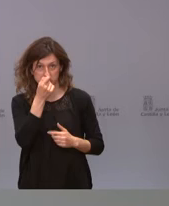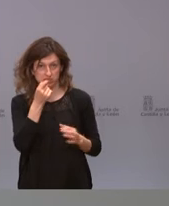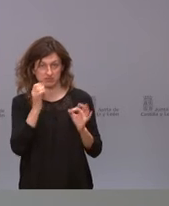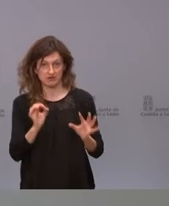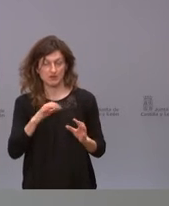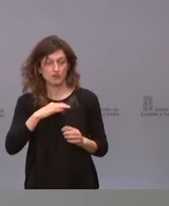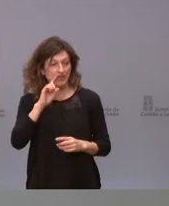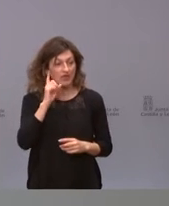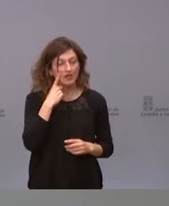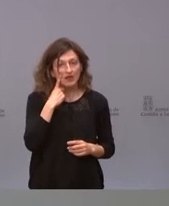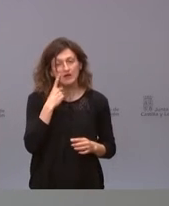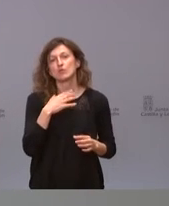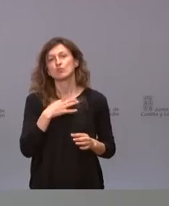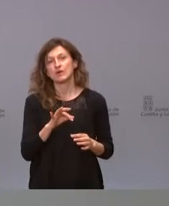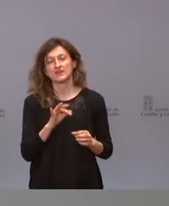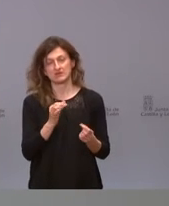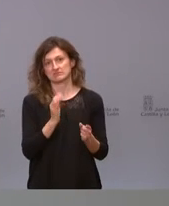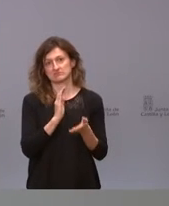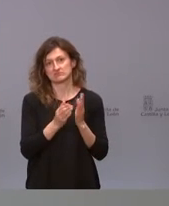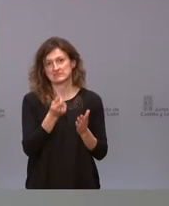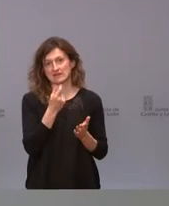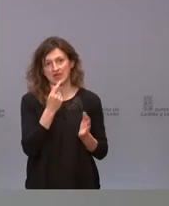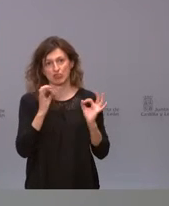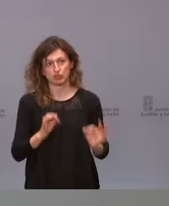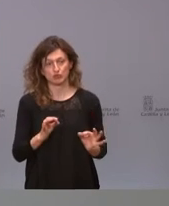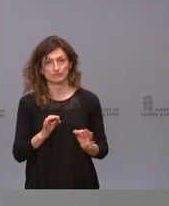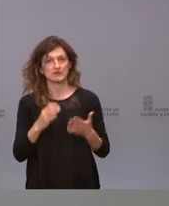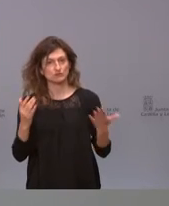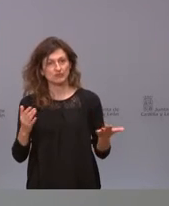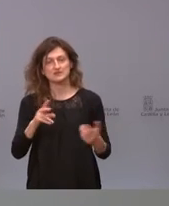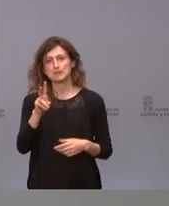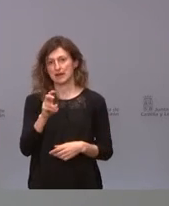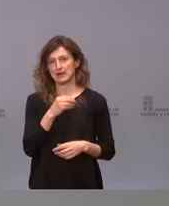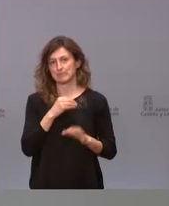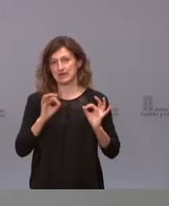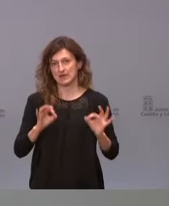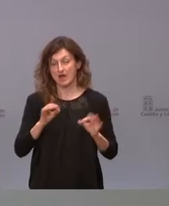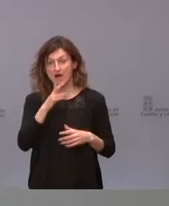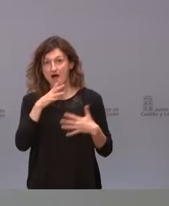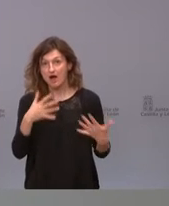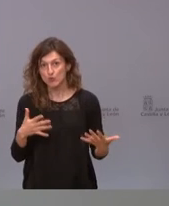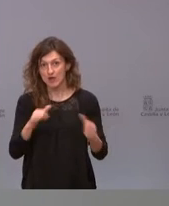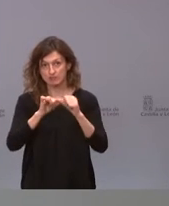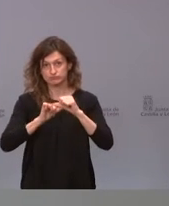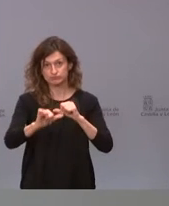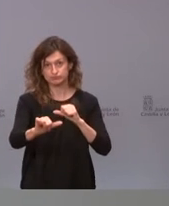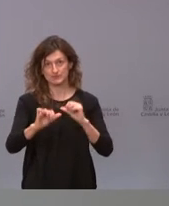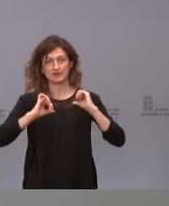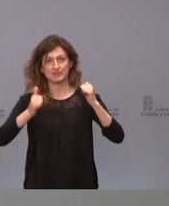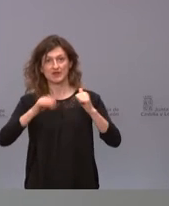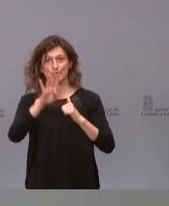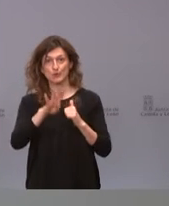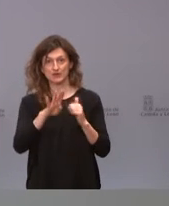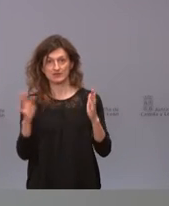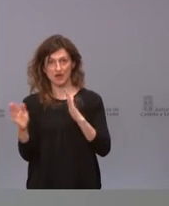identificable y puede ser tratable por lo tanto merece mucho la pena ahora que estamos iniciando la cuarta